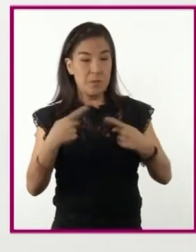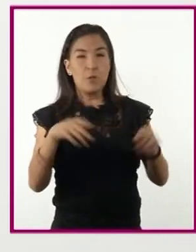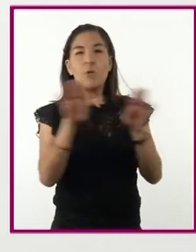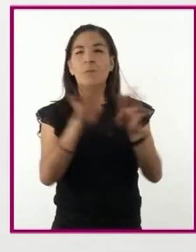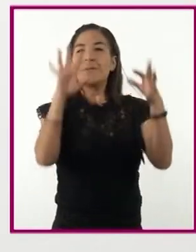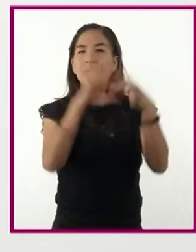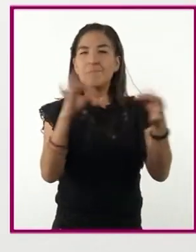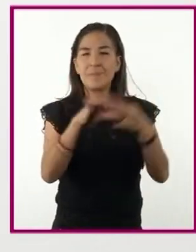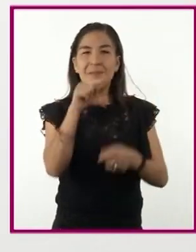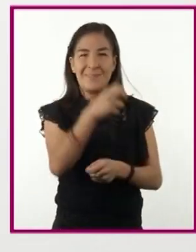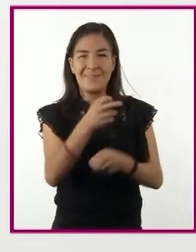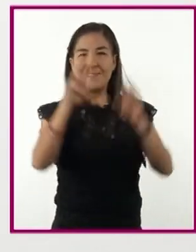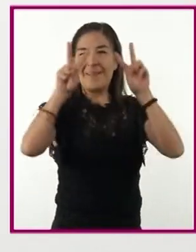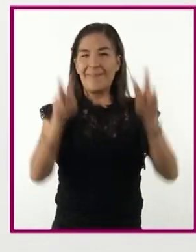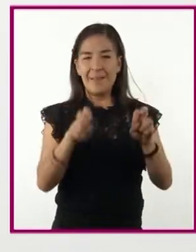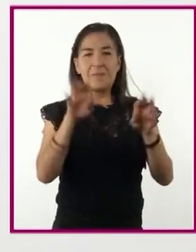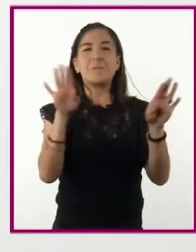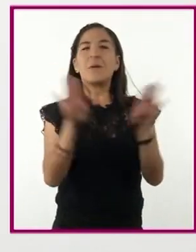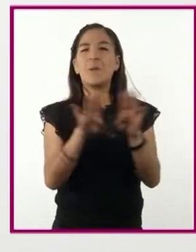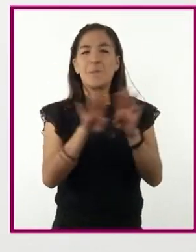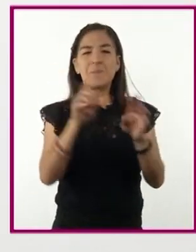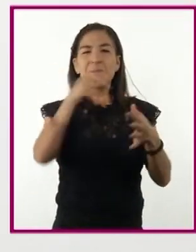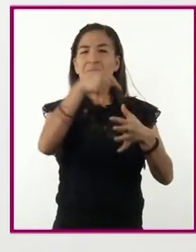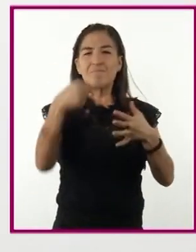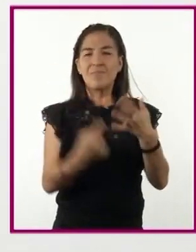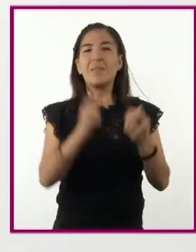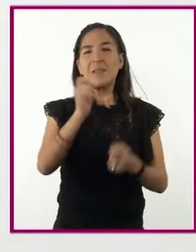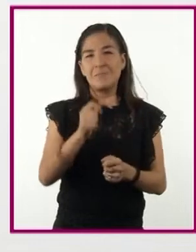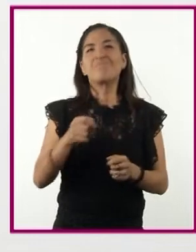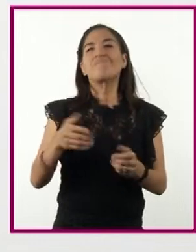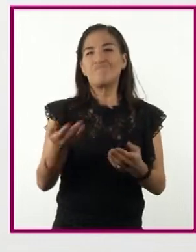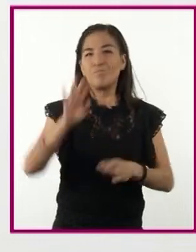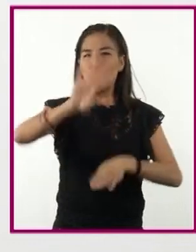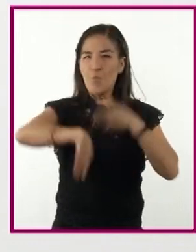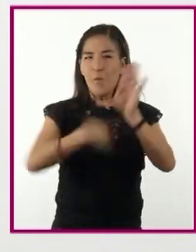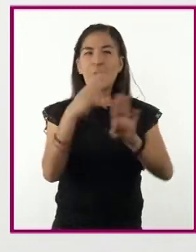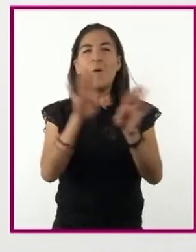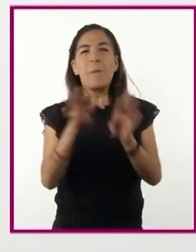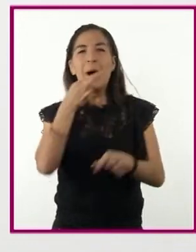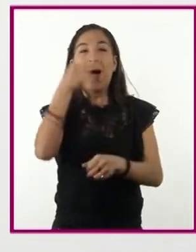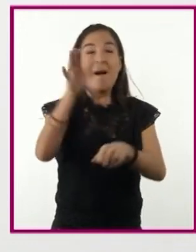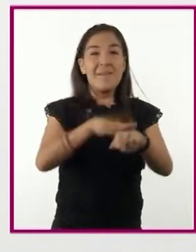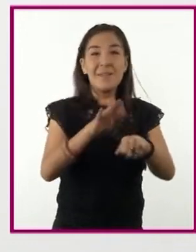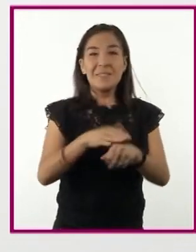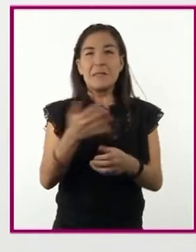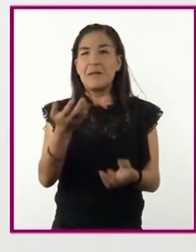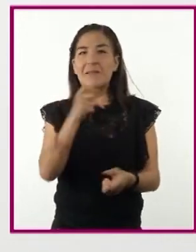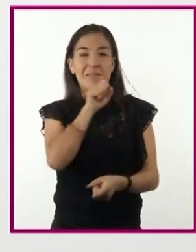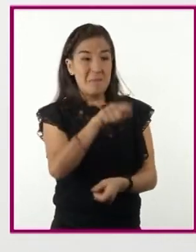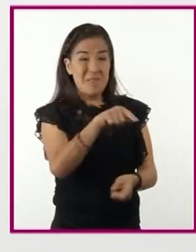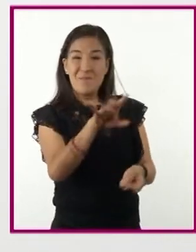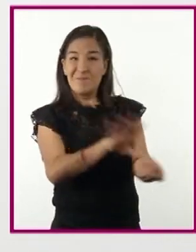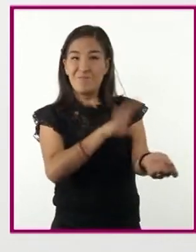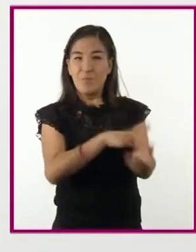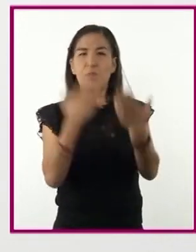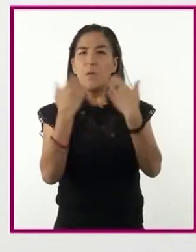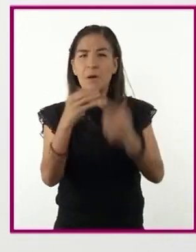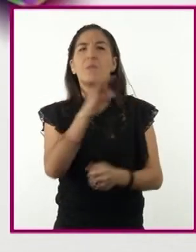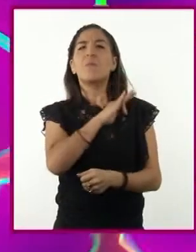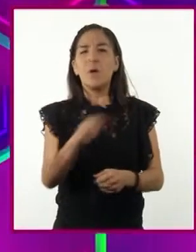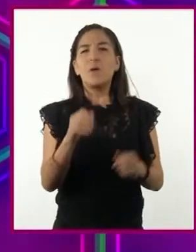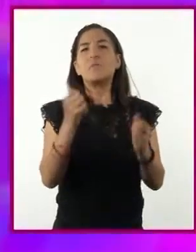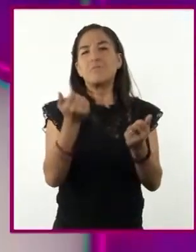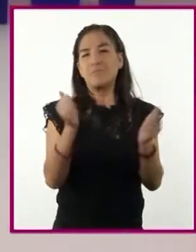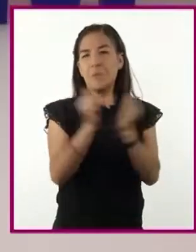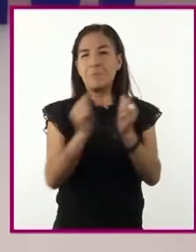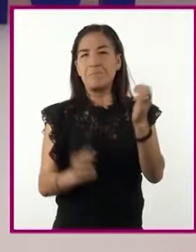cualquiera de esos temas que está tratando llega a todos los rincones del mundo, aún donde no hay electricidad, ya que también puede usarse con